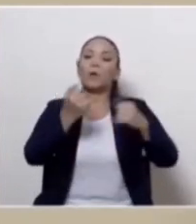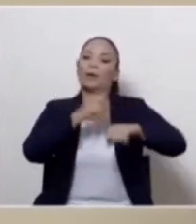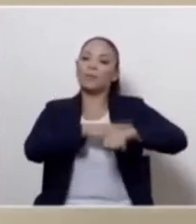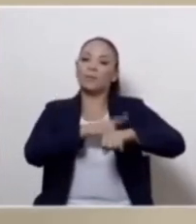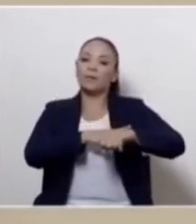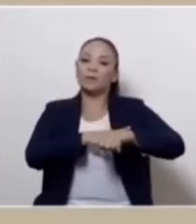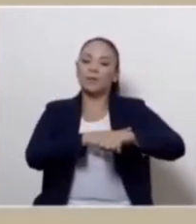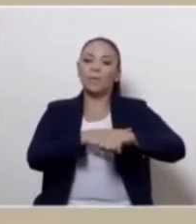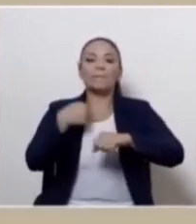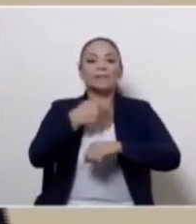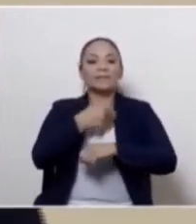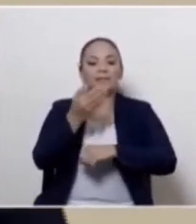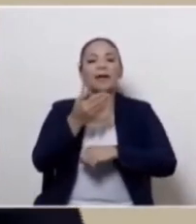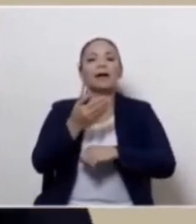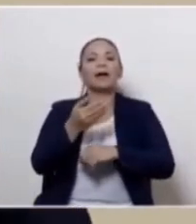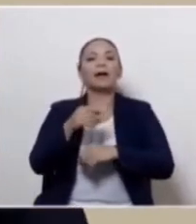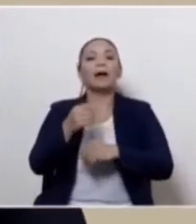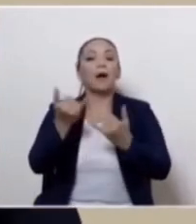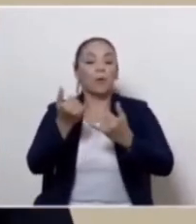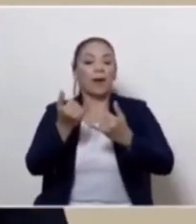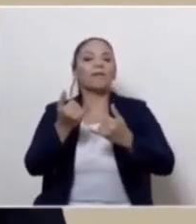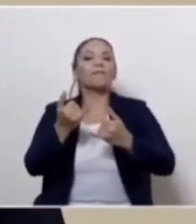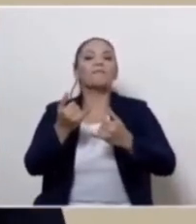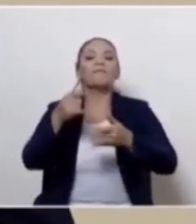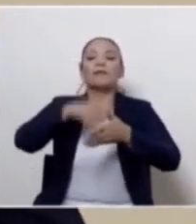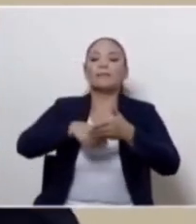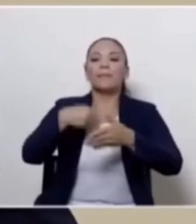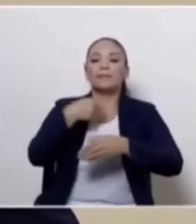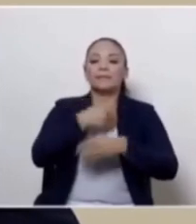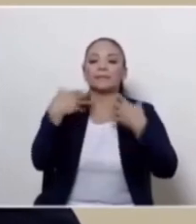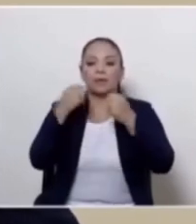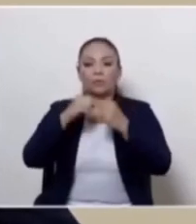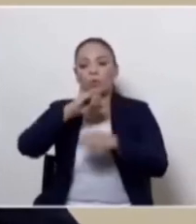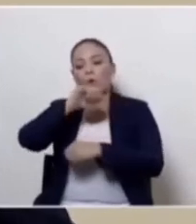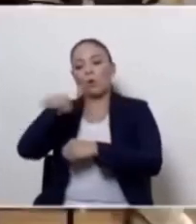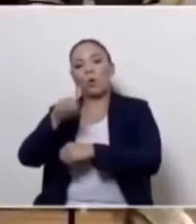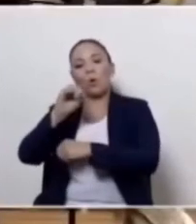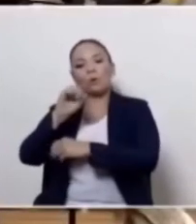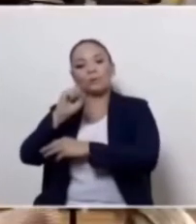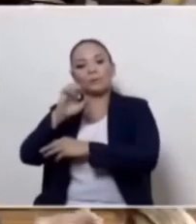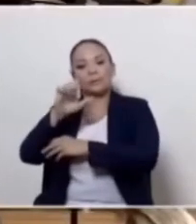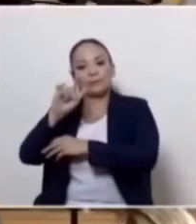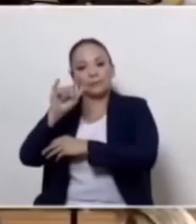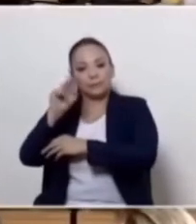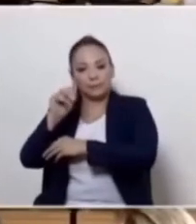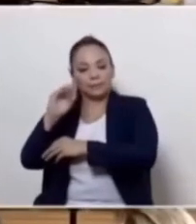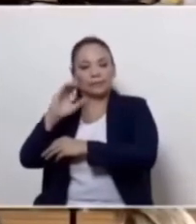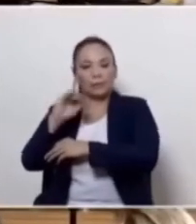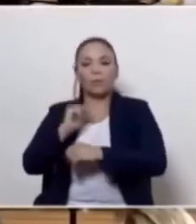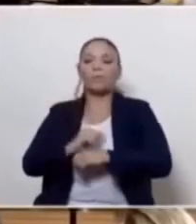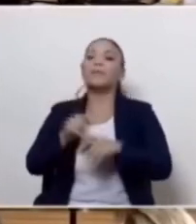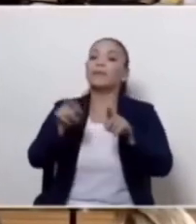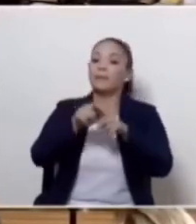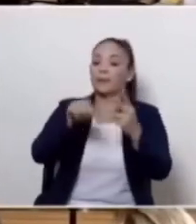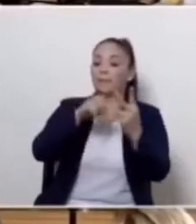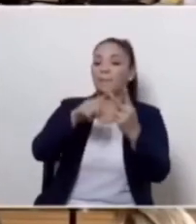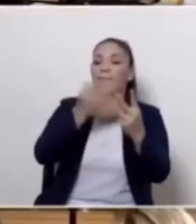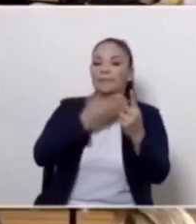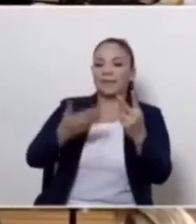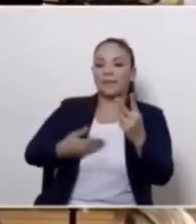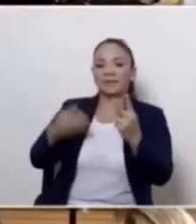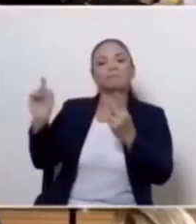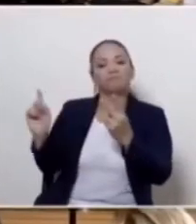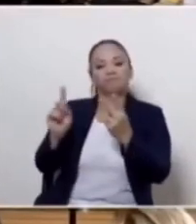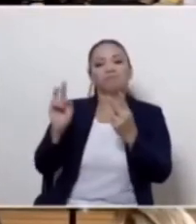Ministra de la Presidencia, perdón, en este momento firma la ministra de Salud, Jocelyn Chacón, y suscribe el presidente de la República. Adelante,